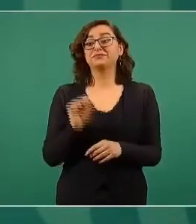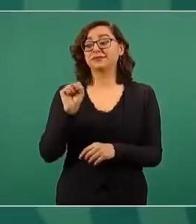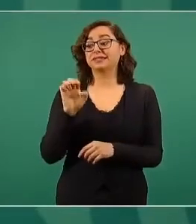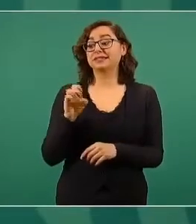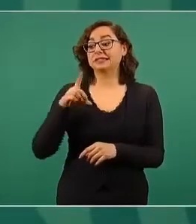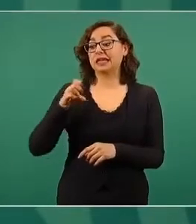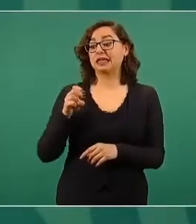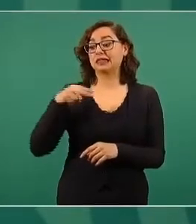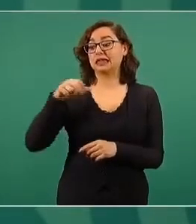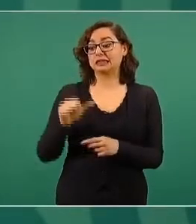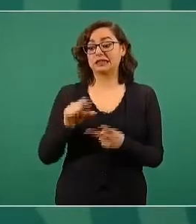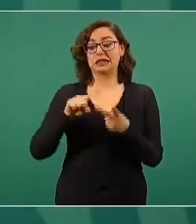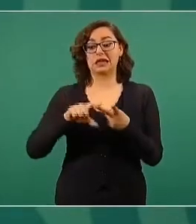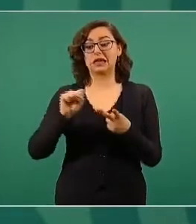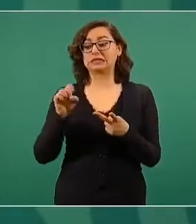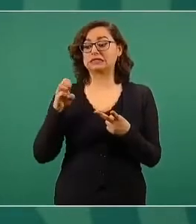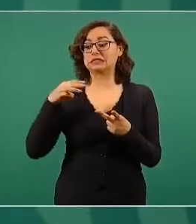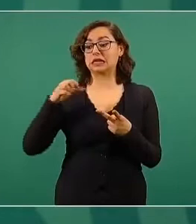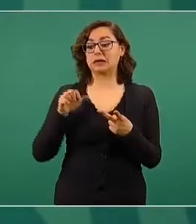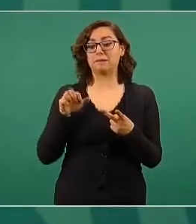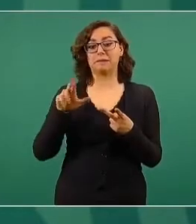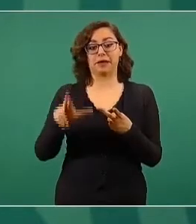de la Secretaría de Marina.